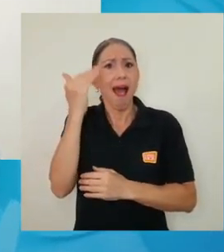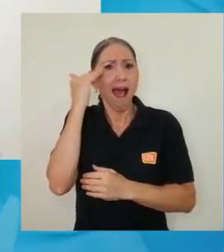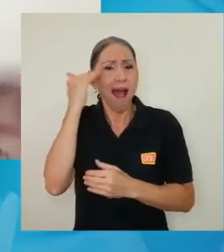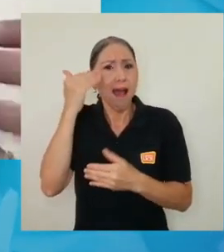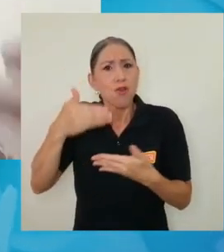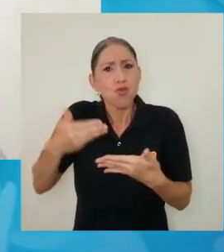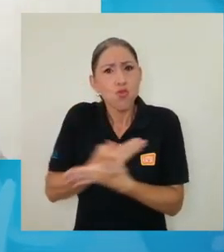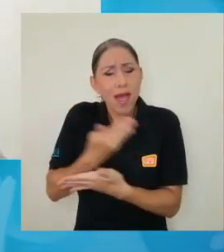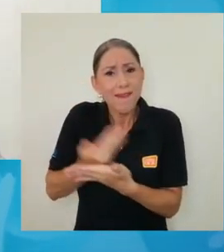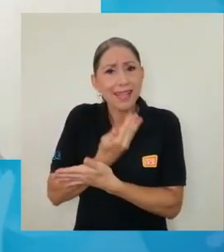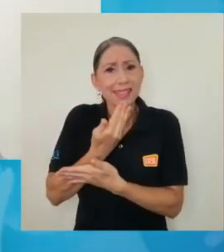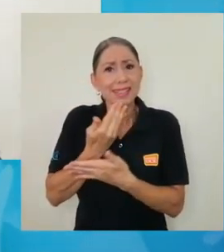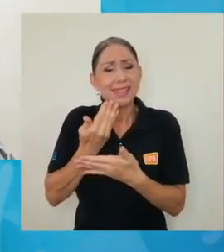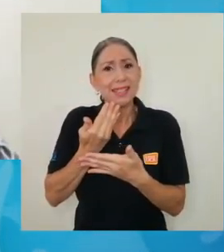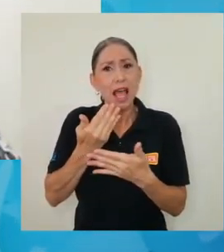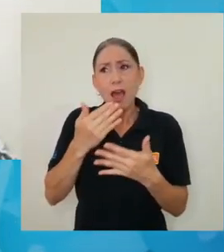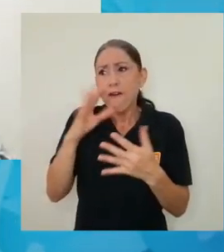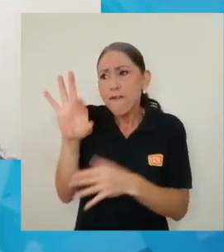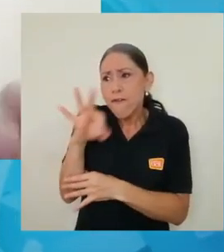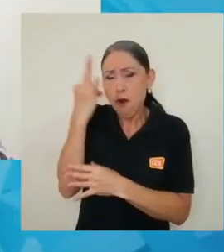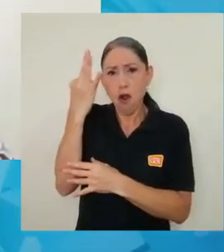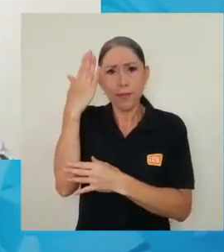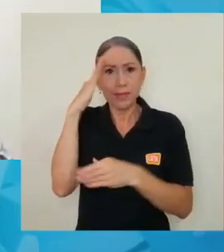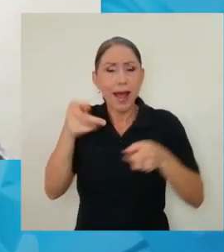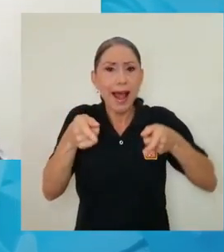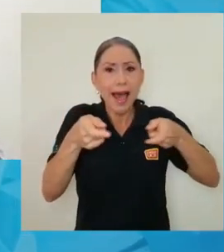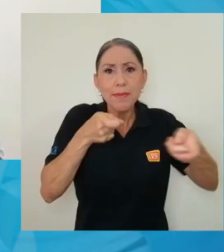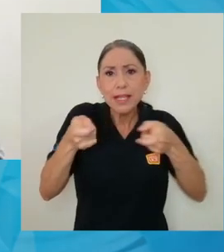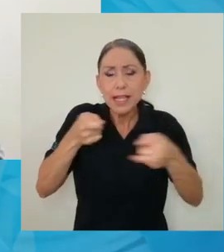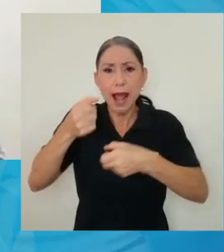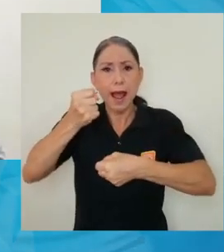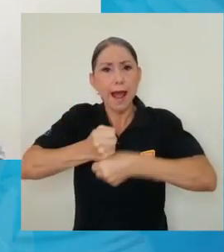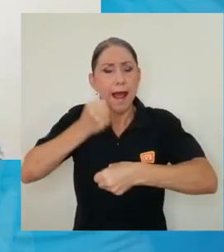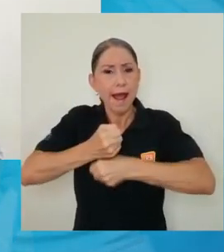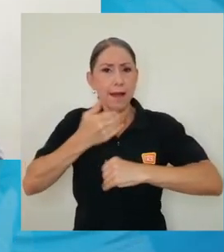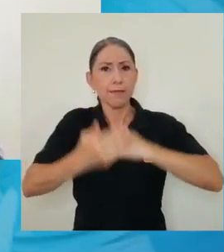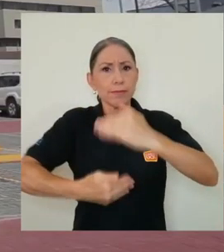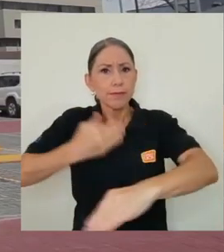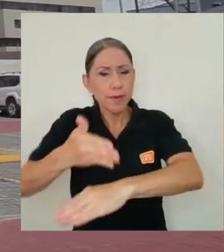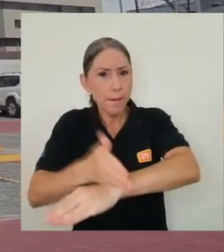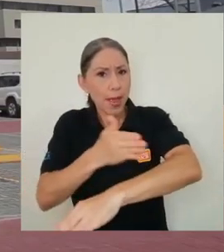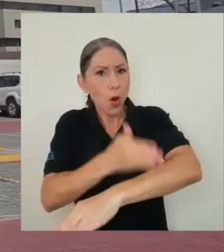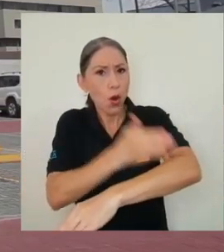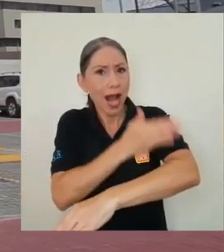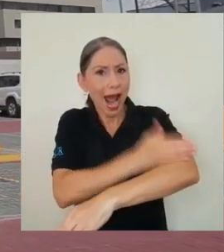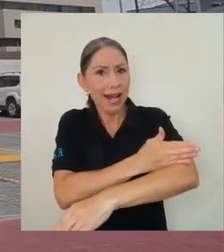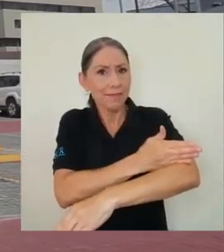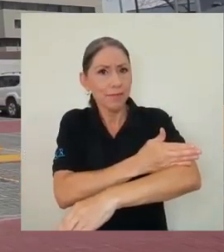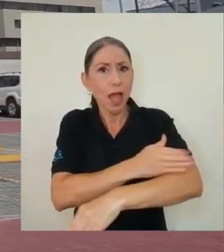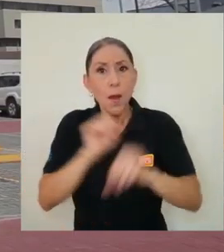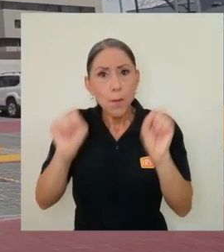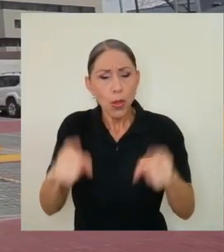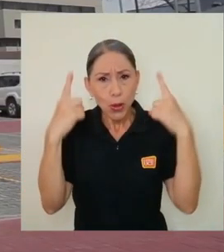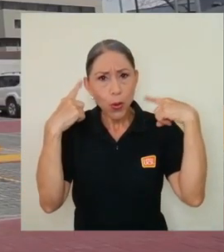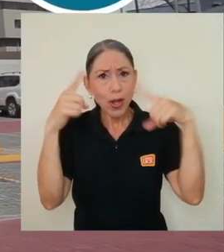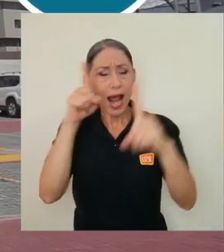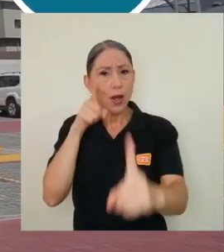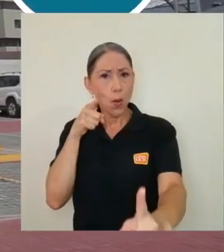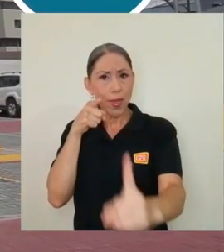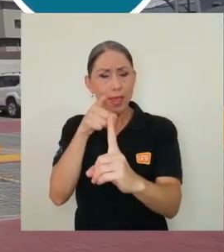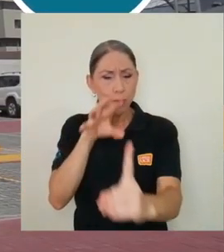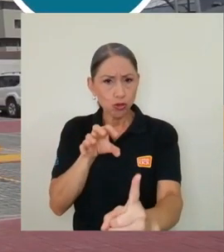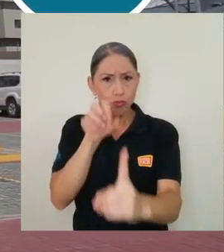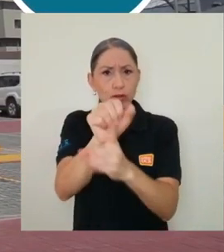nuevas tendencias de cómo administrar, de cómo gestionar, de cómo mejorar la consecución de sus objetivos, de sus